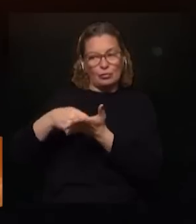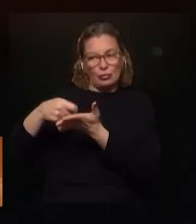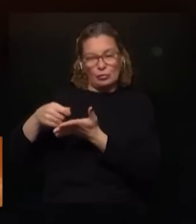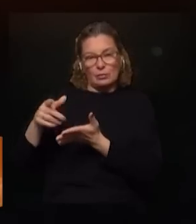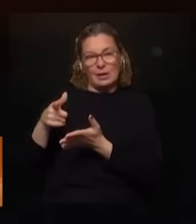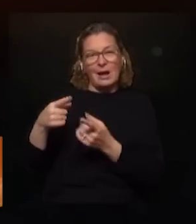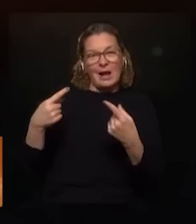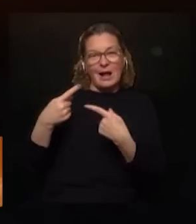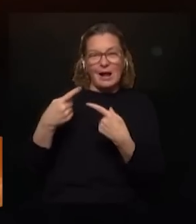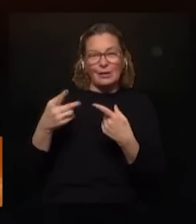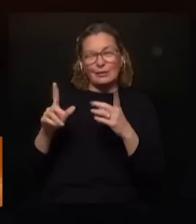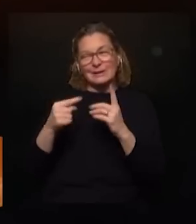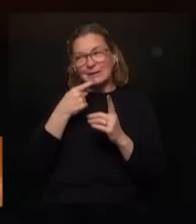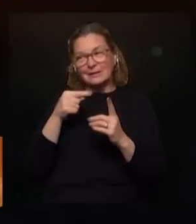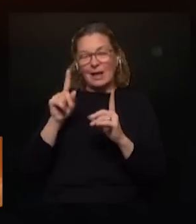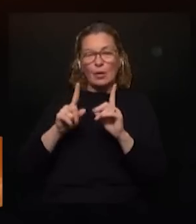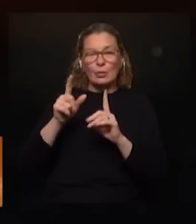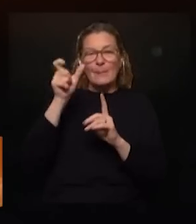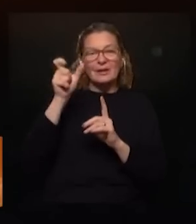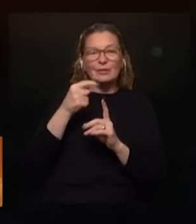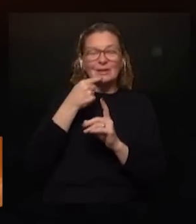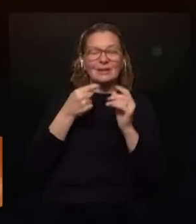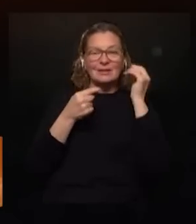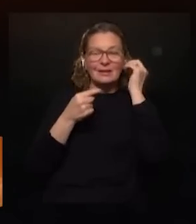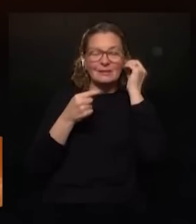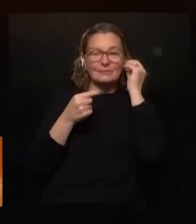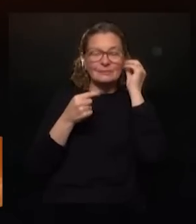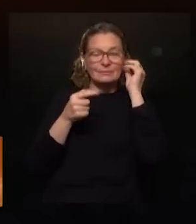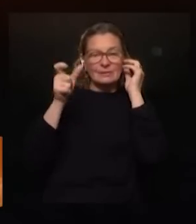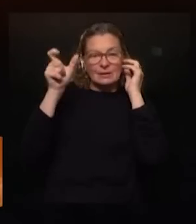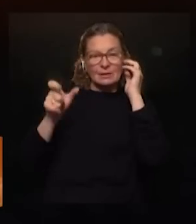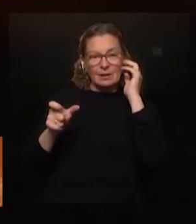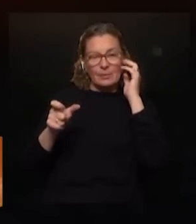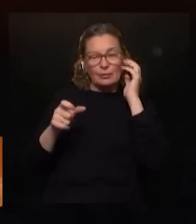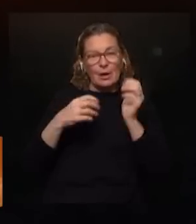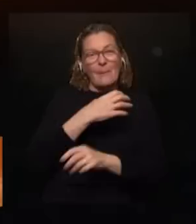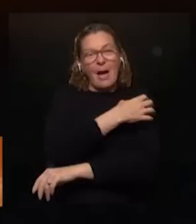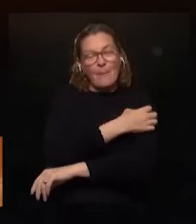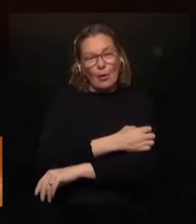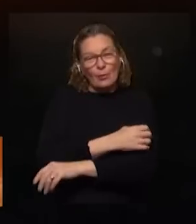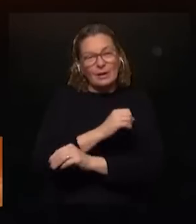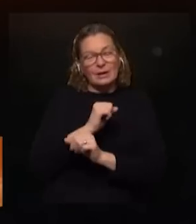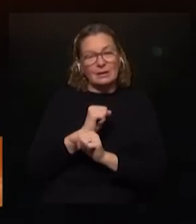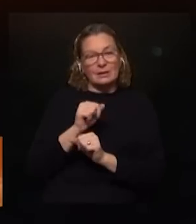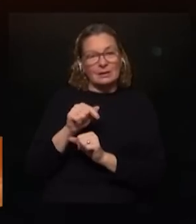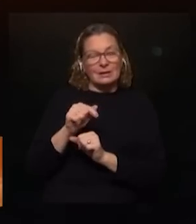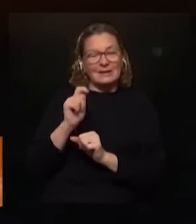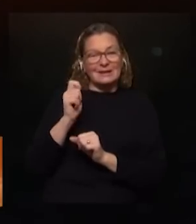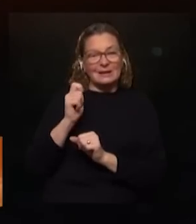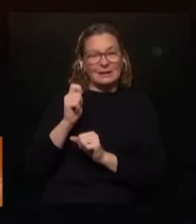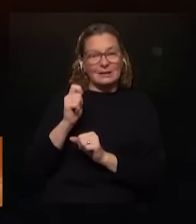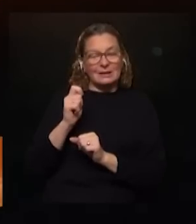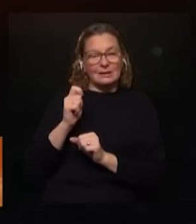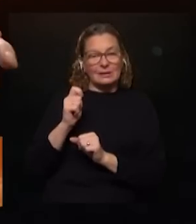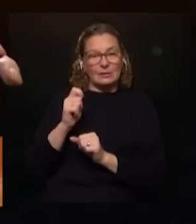crítica o queja que surgió de algunos es que personas de bajos recursos hay quienes tienen